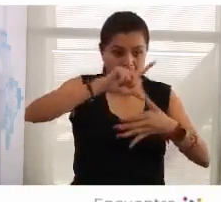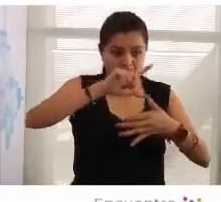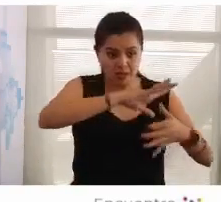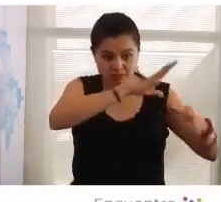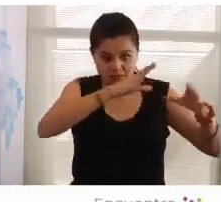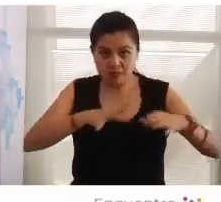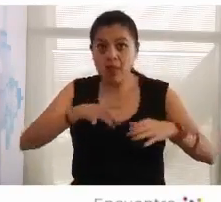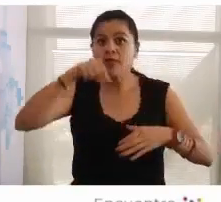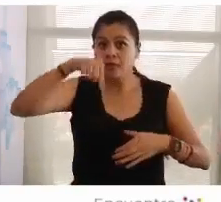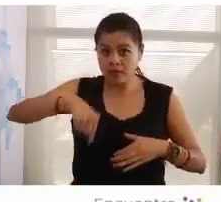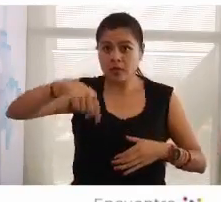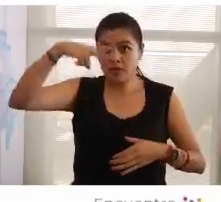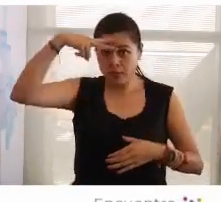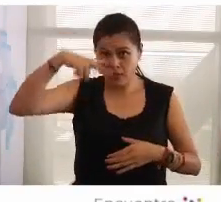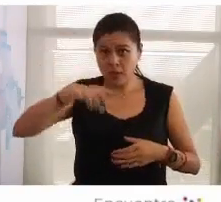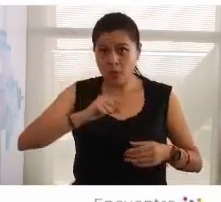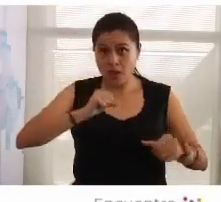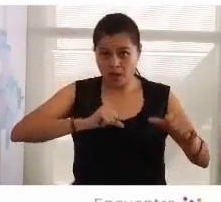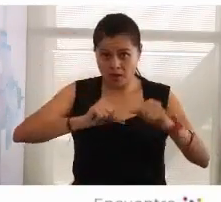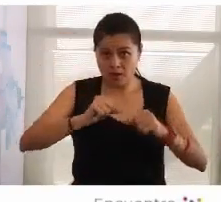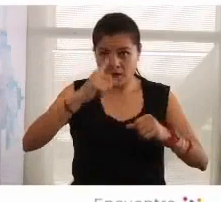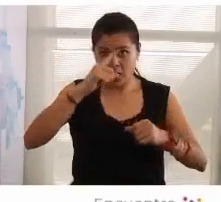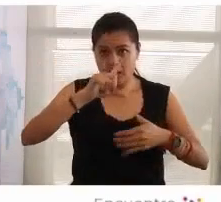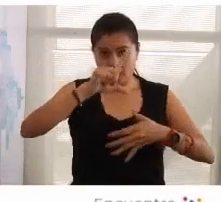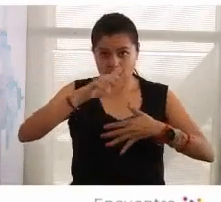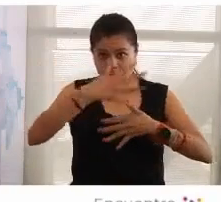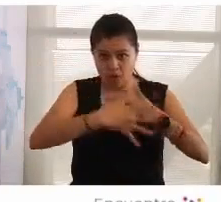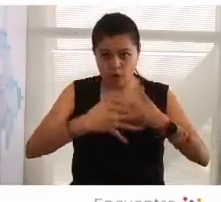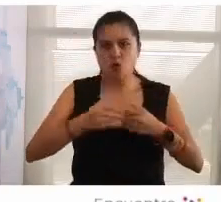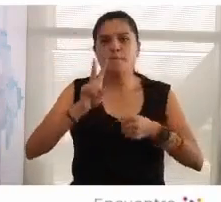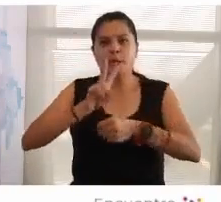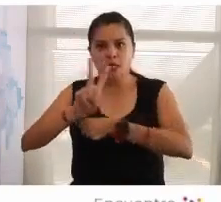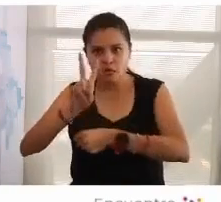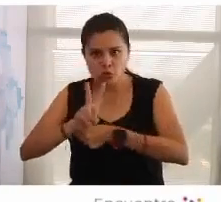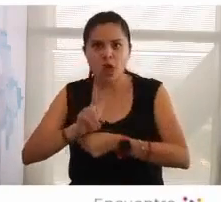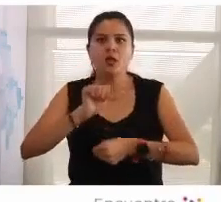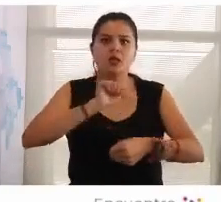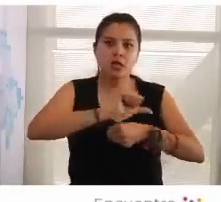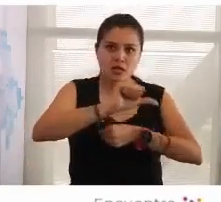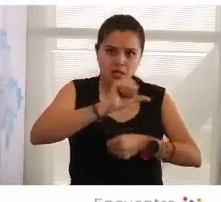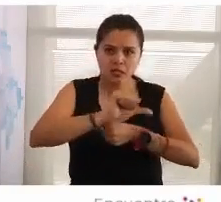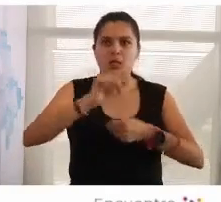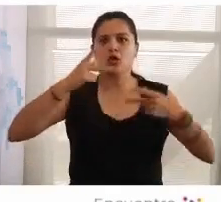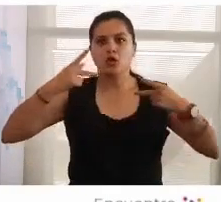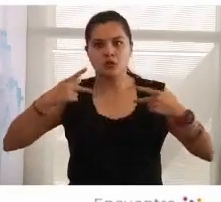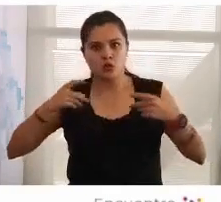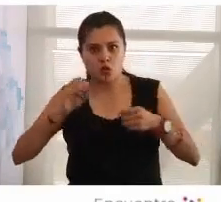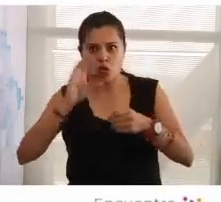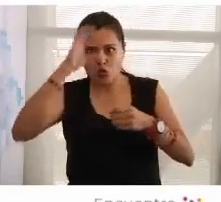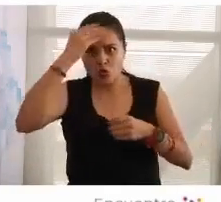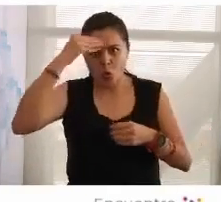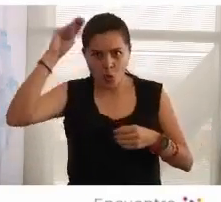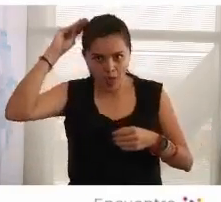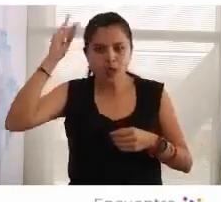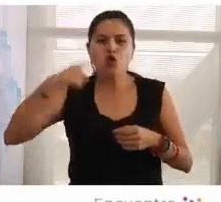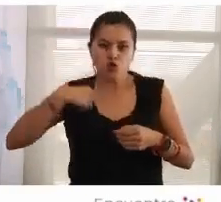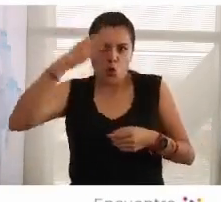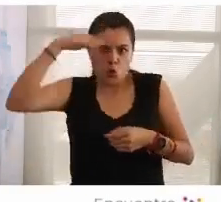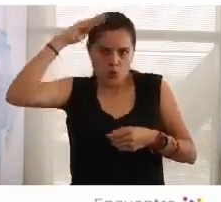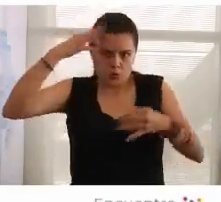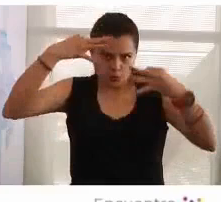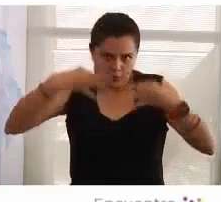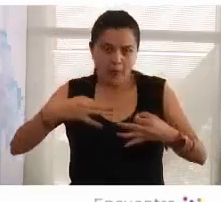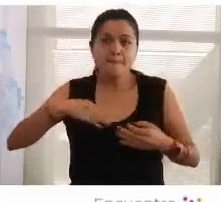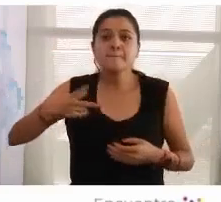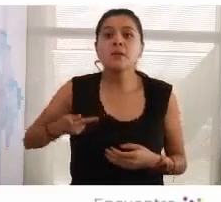desde méxico pero con un equipo latinoamericano con venezolanos argentinos cubanos yo soy de origen cubano de hecho mi